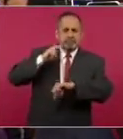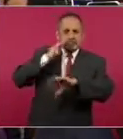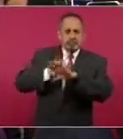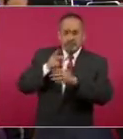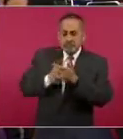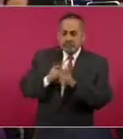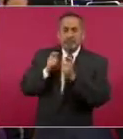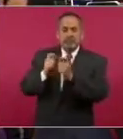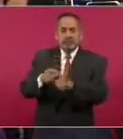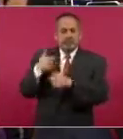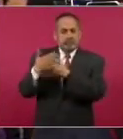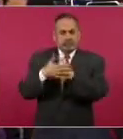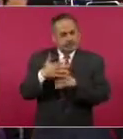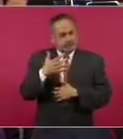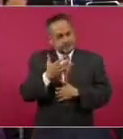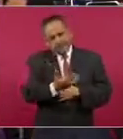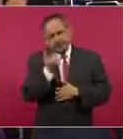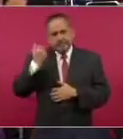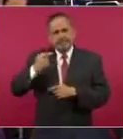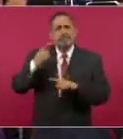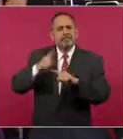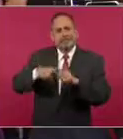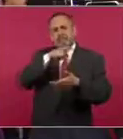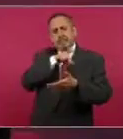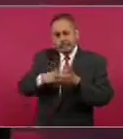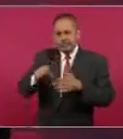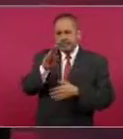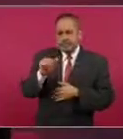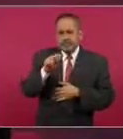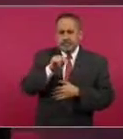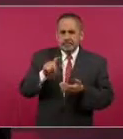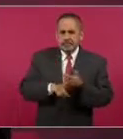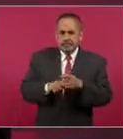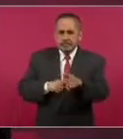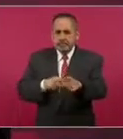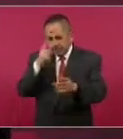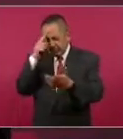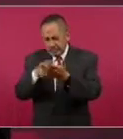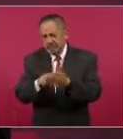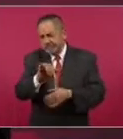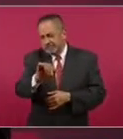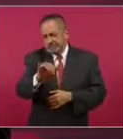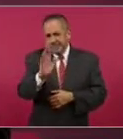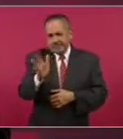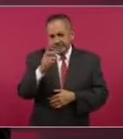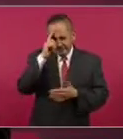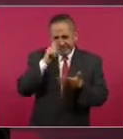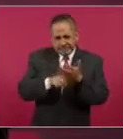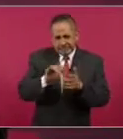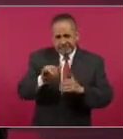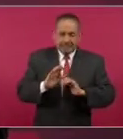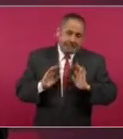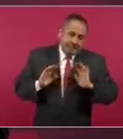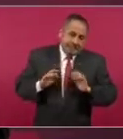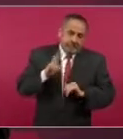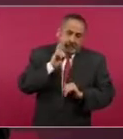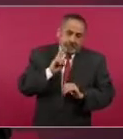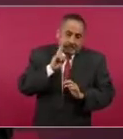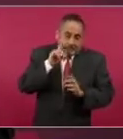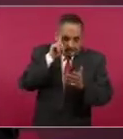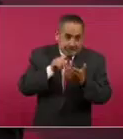¿Quién se va a quedar con Banamex? Pues yo pienso que sí, yo pienso que sí,